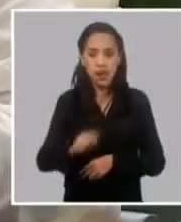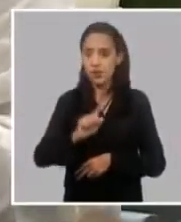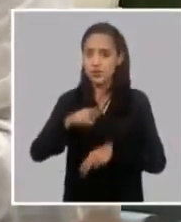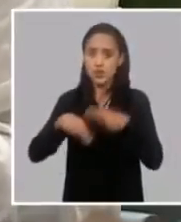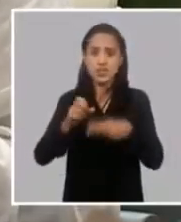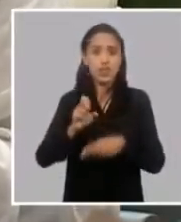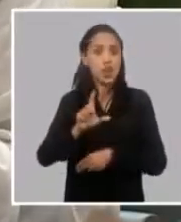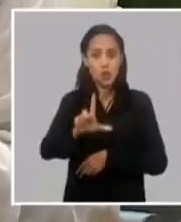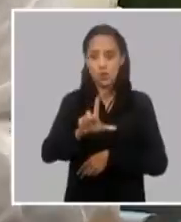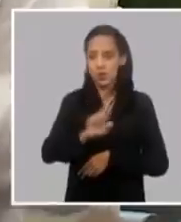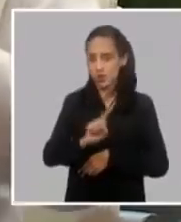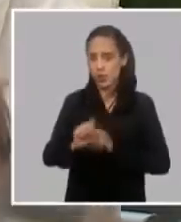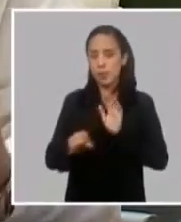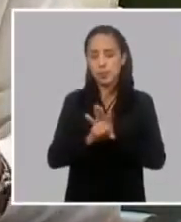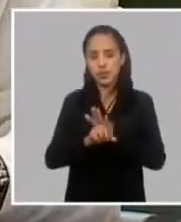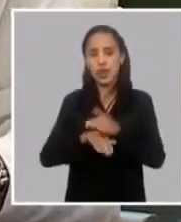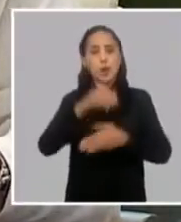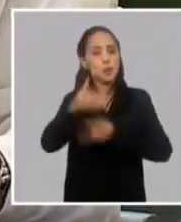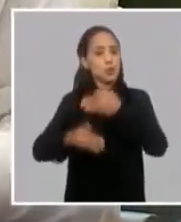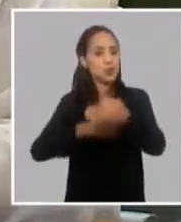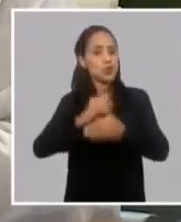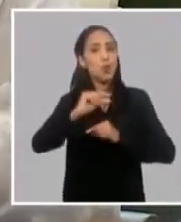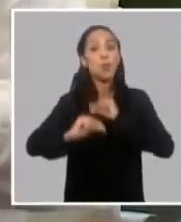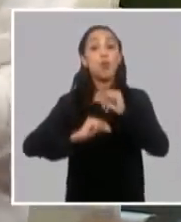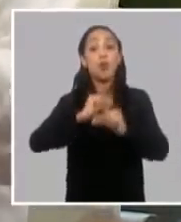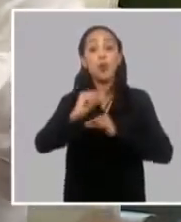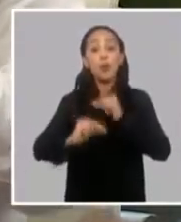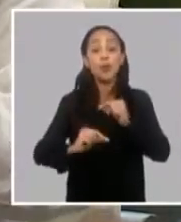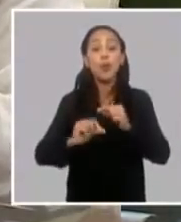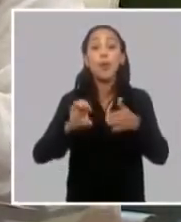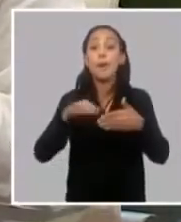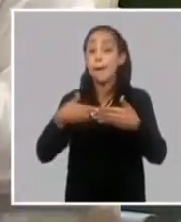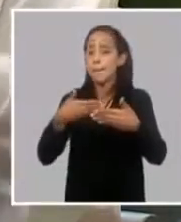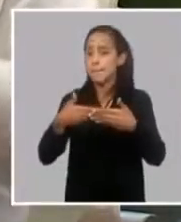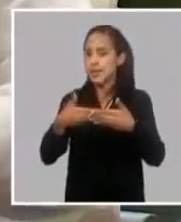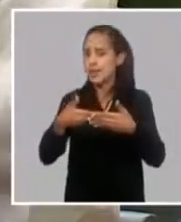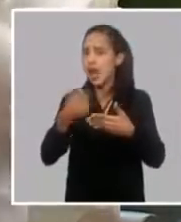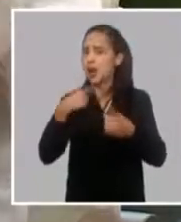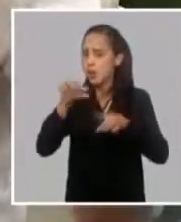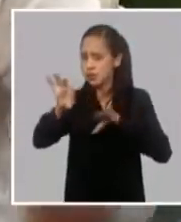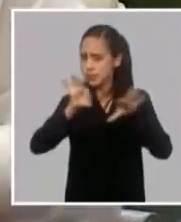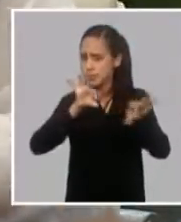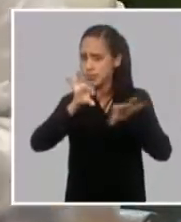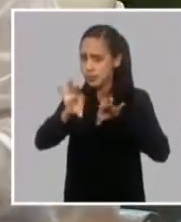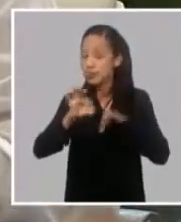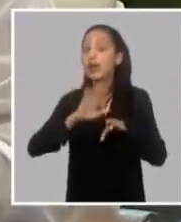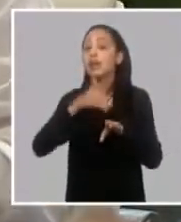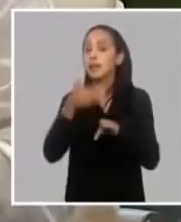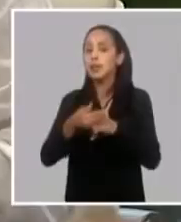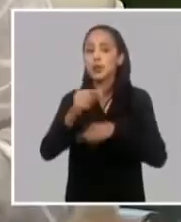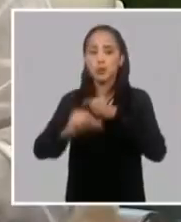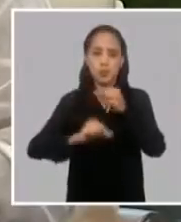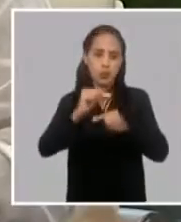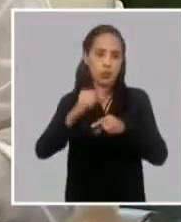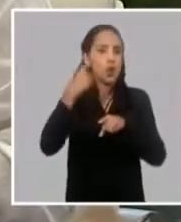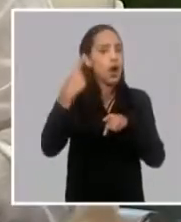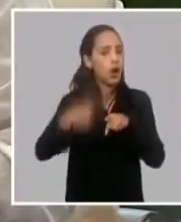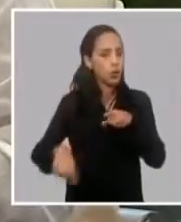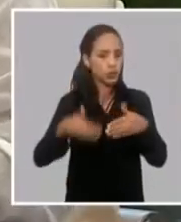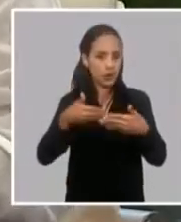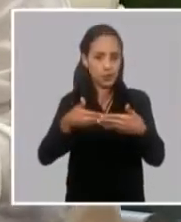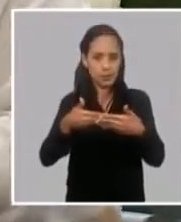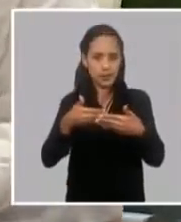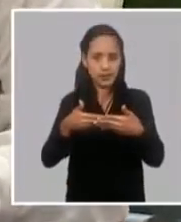vamos a iniciar el proceso gradual de implementación con empresas seleccionadas y después poco a poco lo iremos extendiendo al resto de la